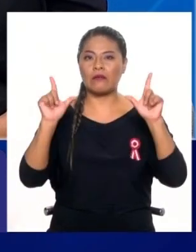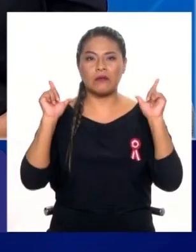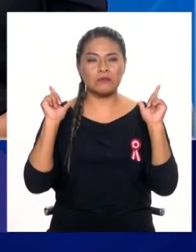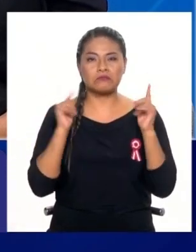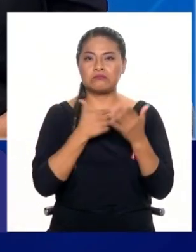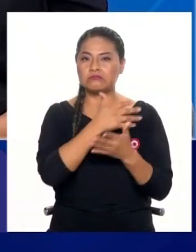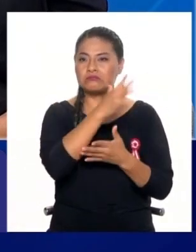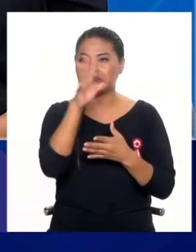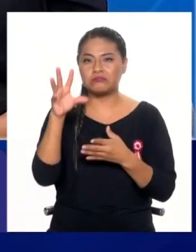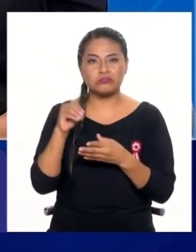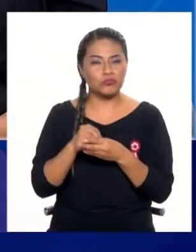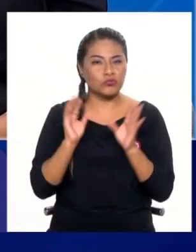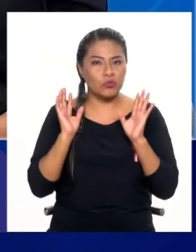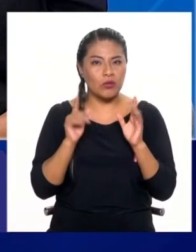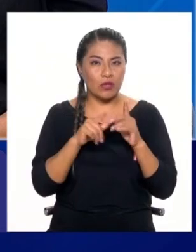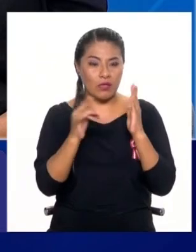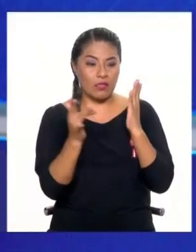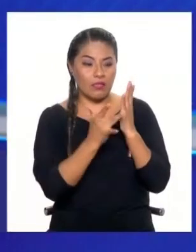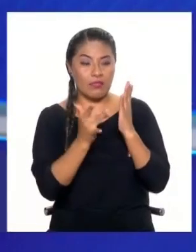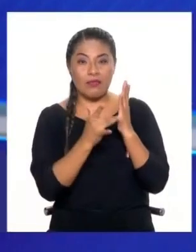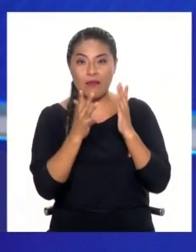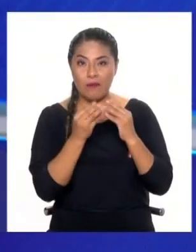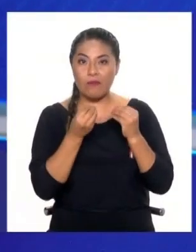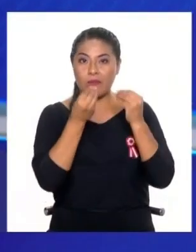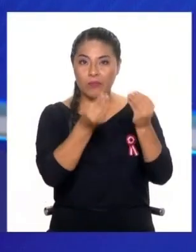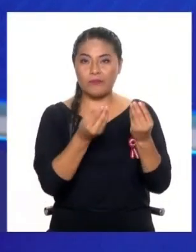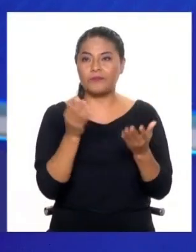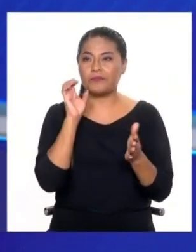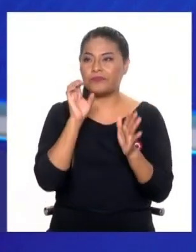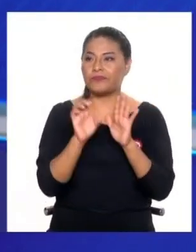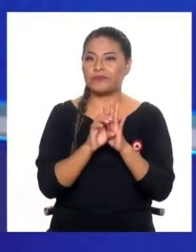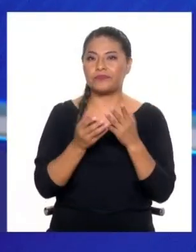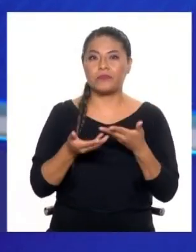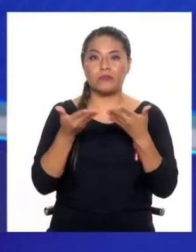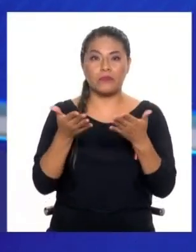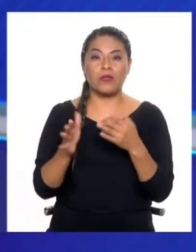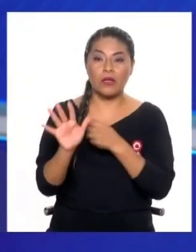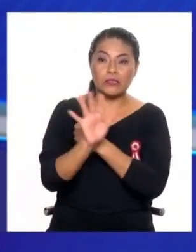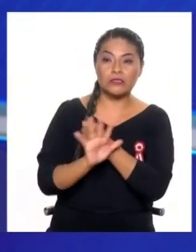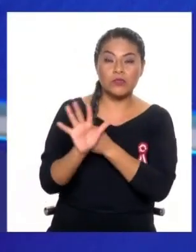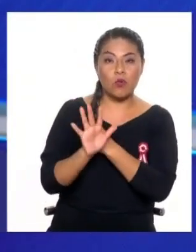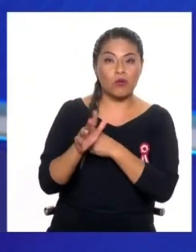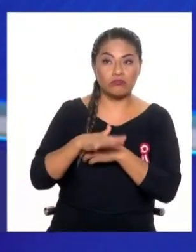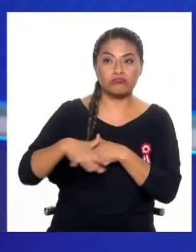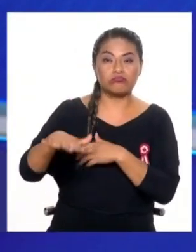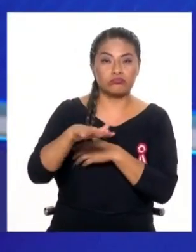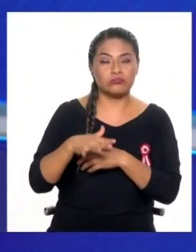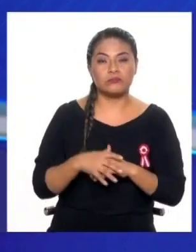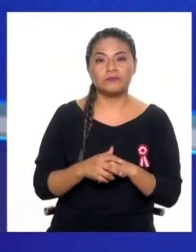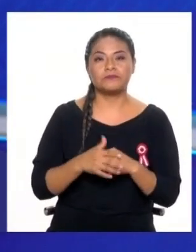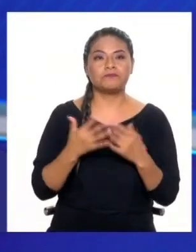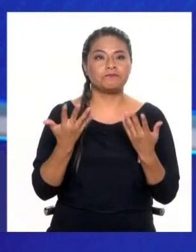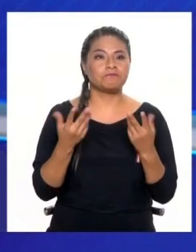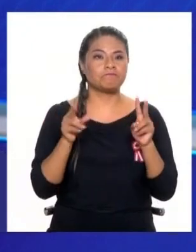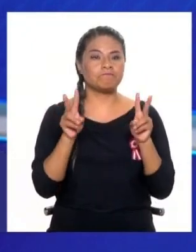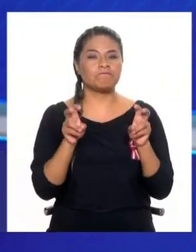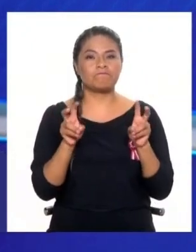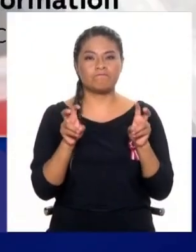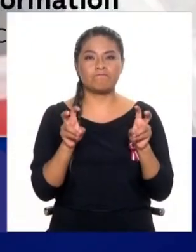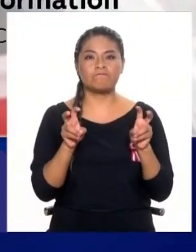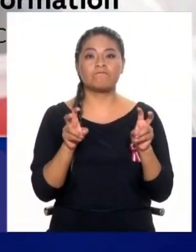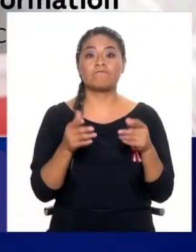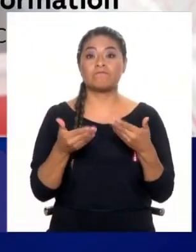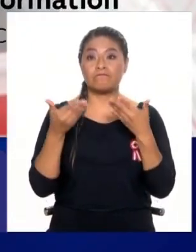transversal, ¿no? Como te decía, ¿podrías aplicarlo en temas de seguridad nacional? ¿Podrías aplicarlo en temas de